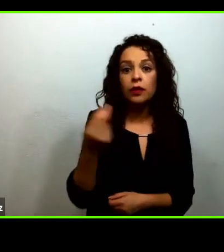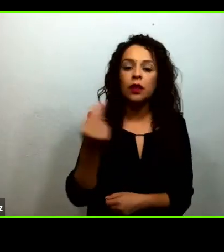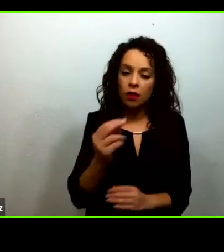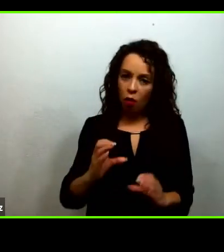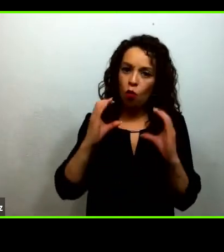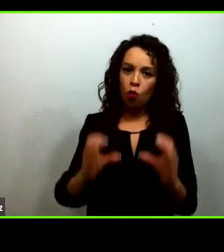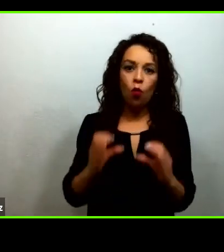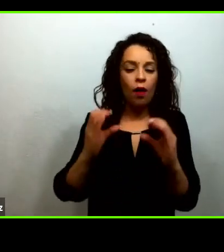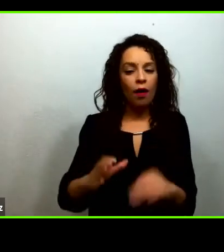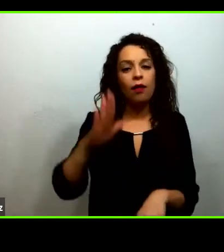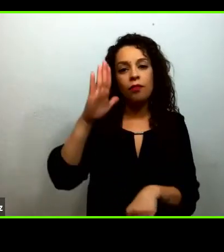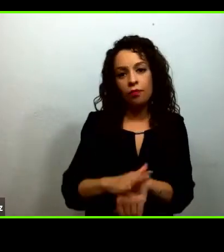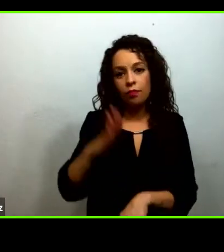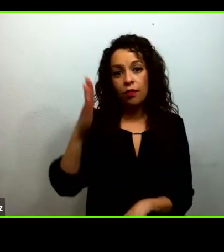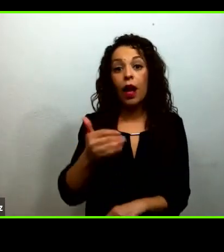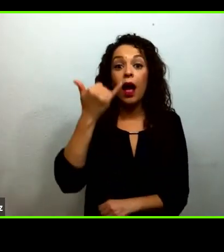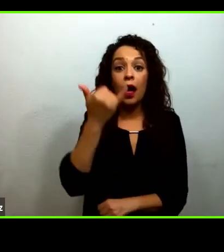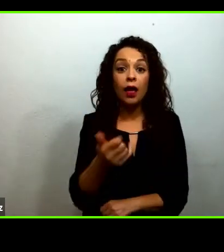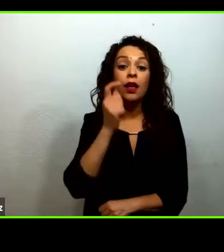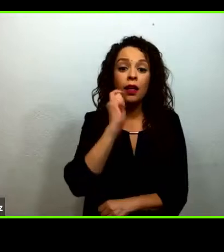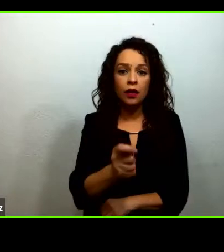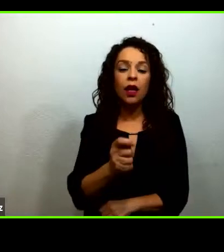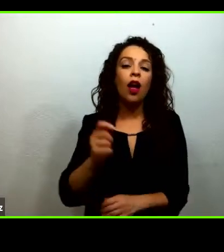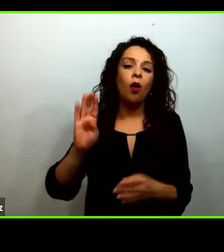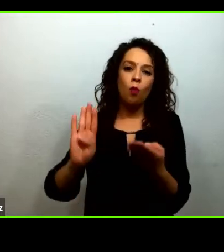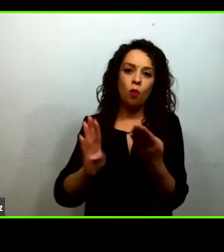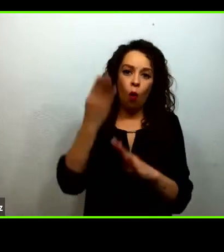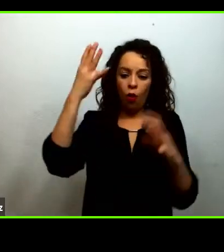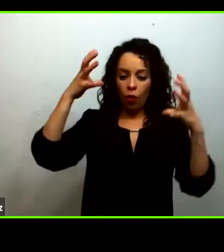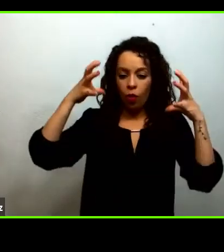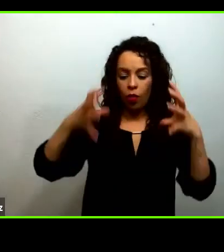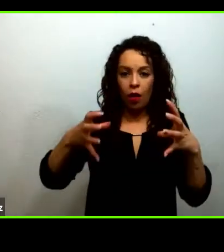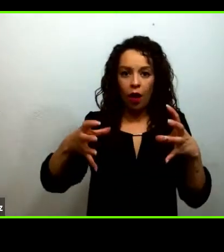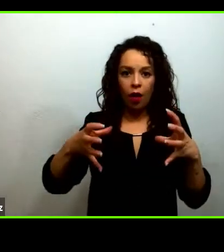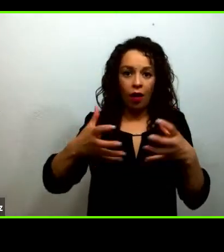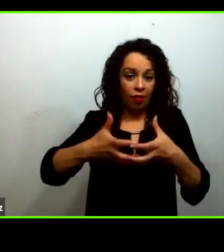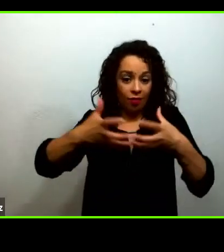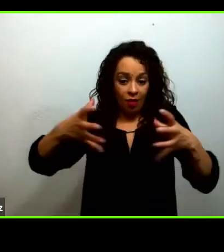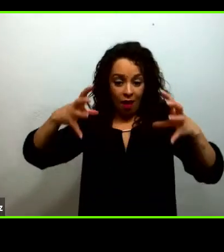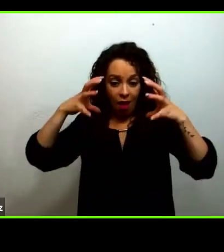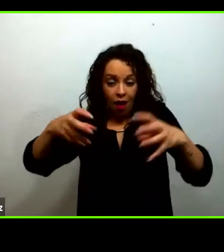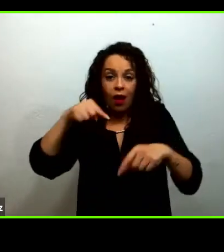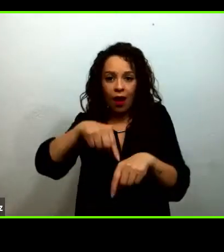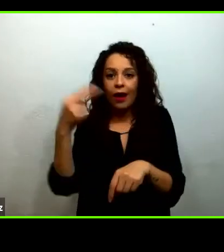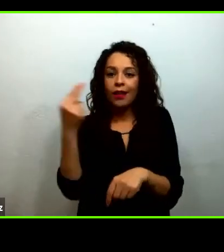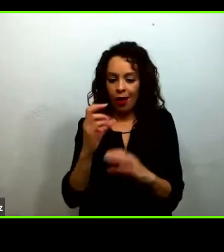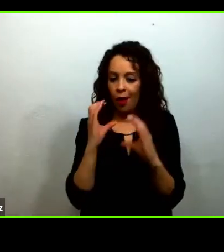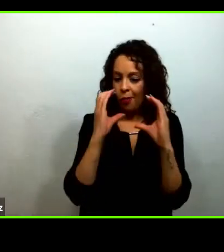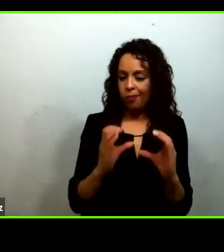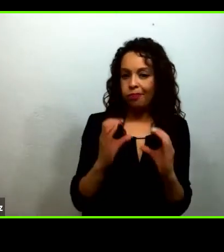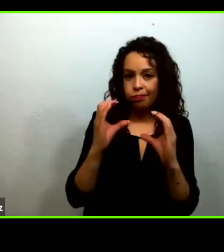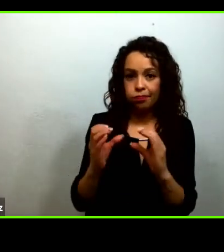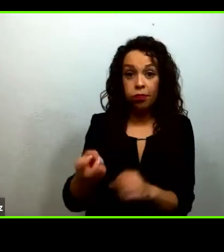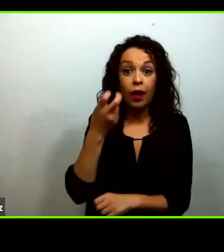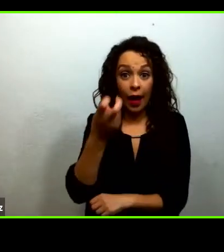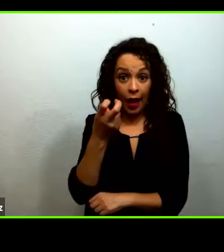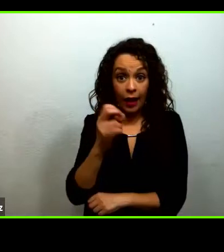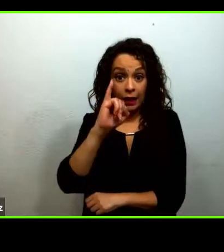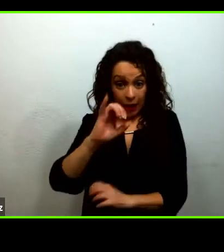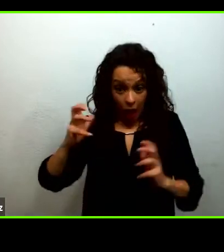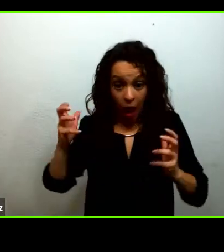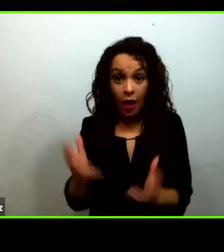el cuidado del planeta. Si partimos de este principio del cuidado, podemos revertir todas